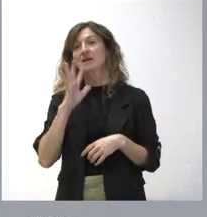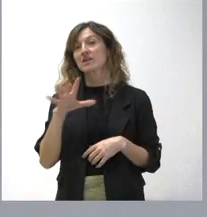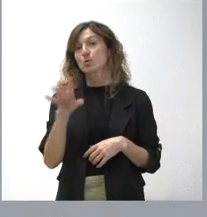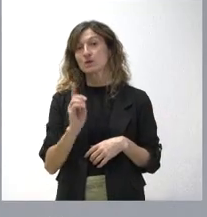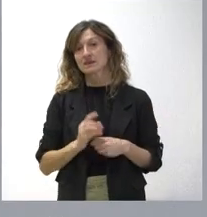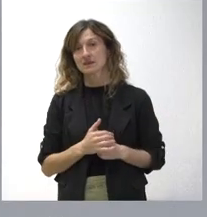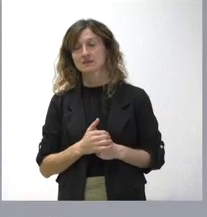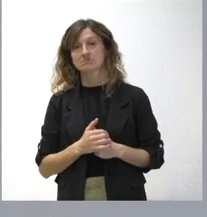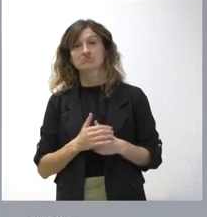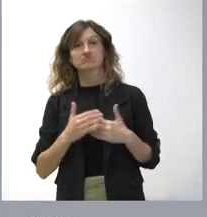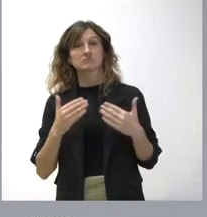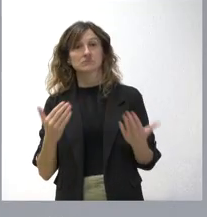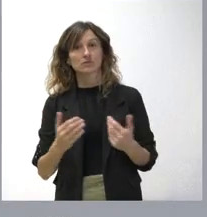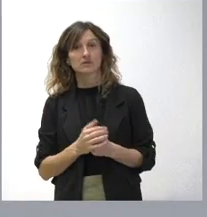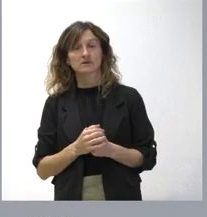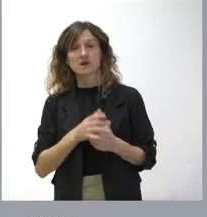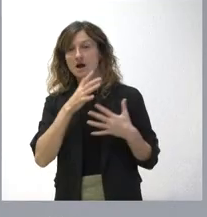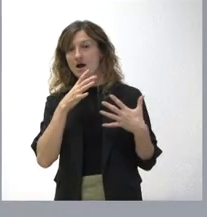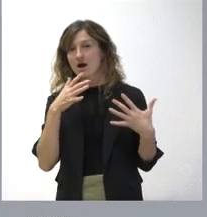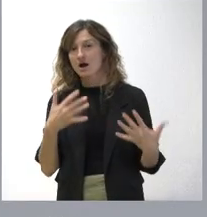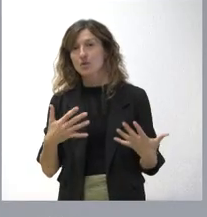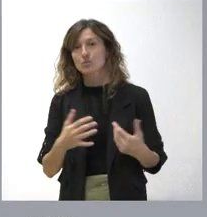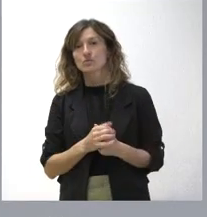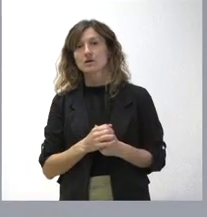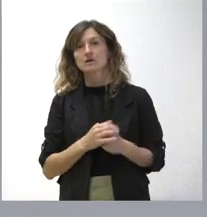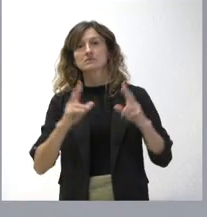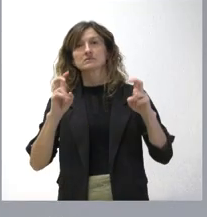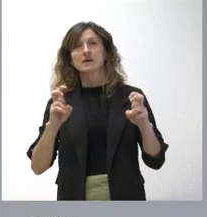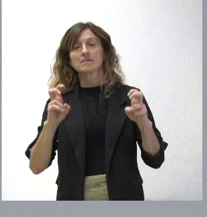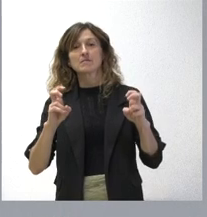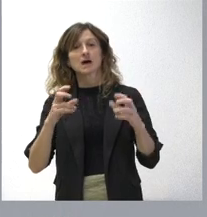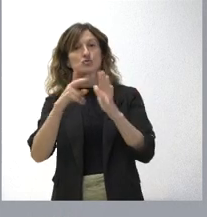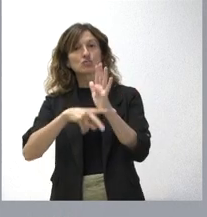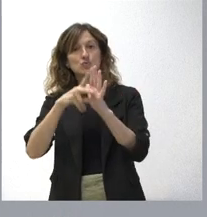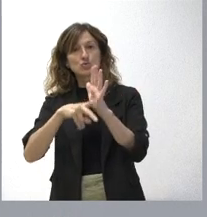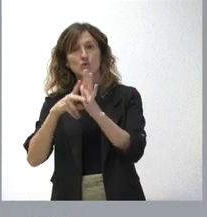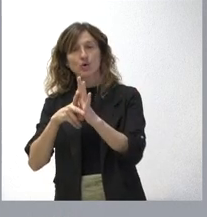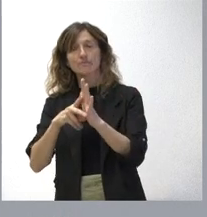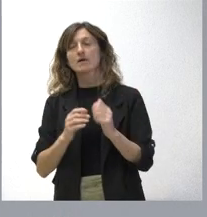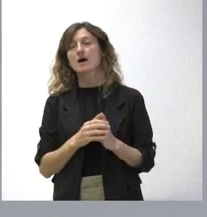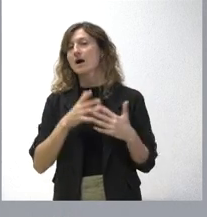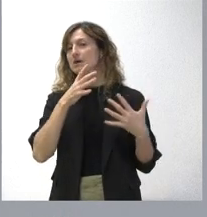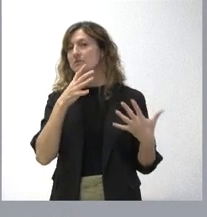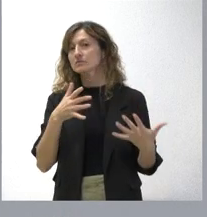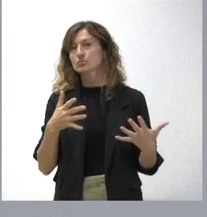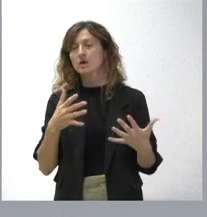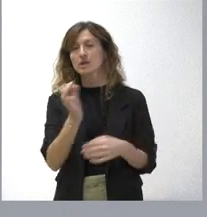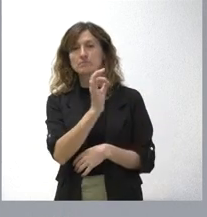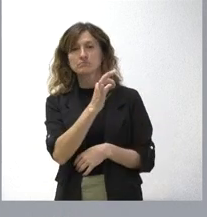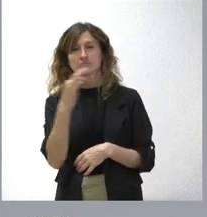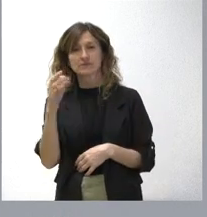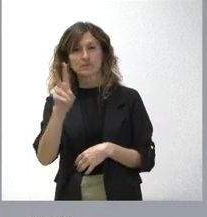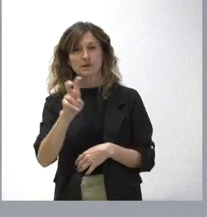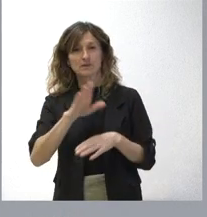Por lo tanto, en la actualidad, la cobertura normativa actual es perfectamente